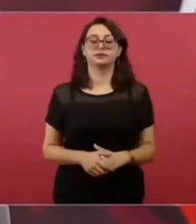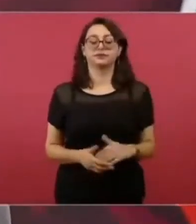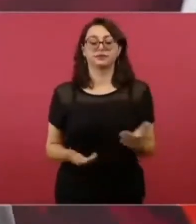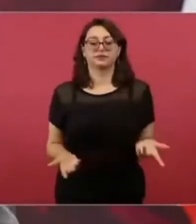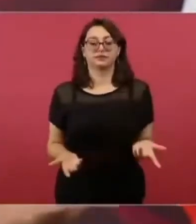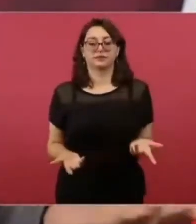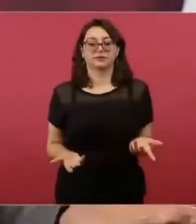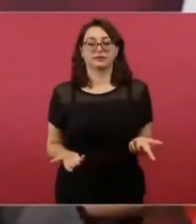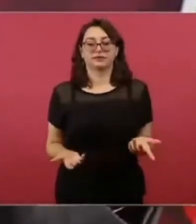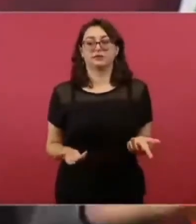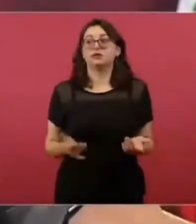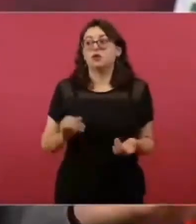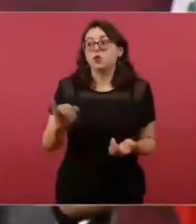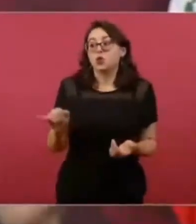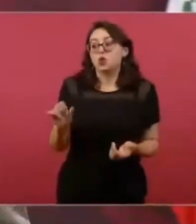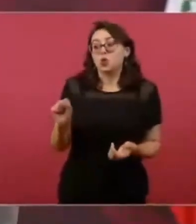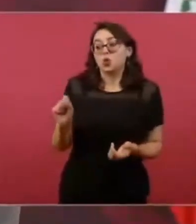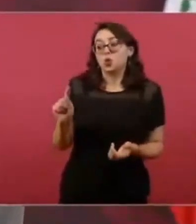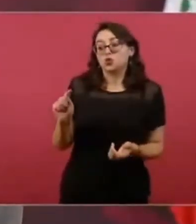Camín con Justo Sierra.